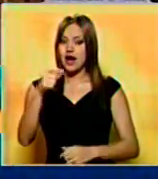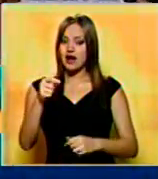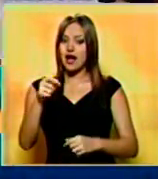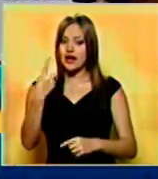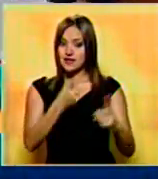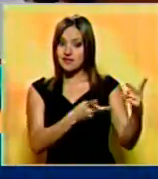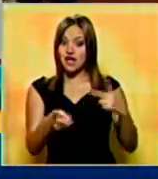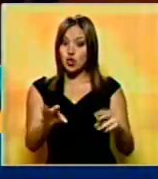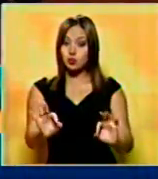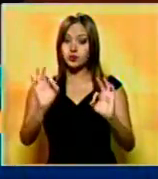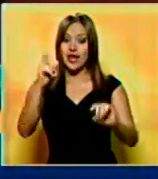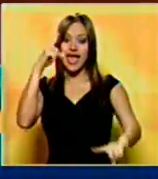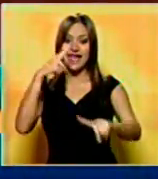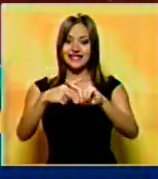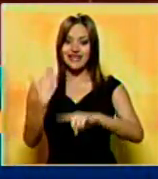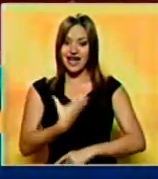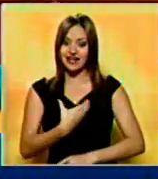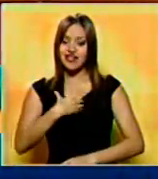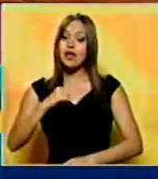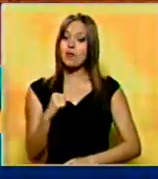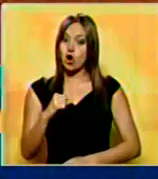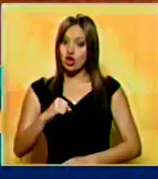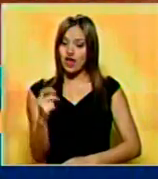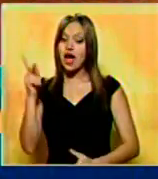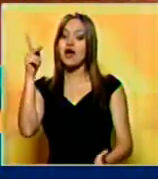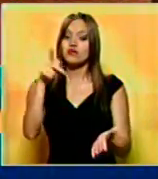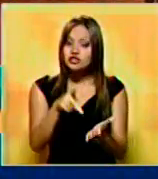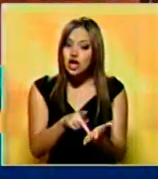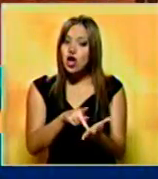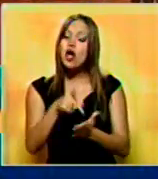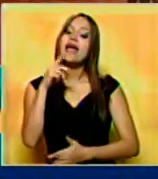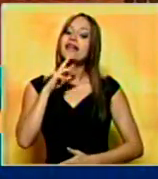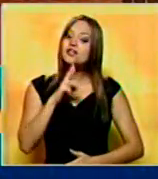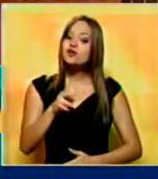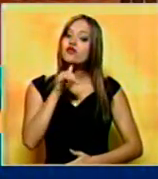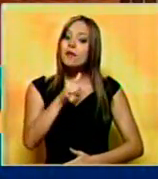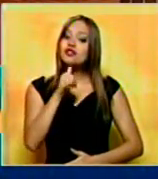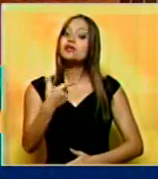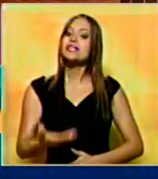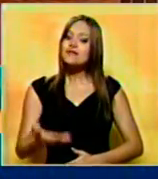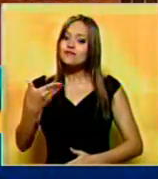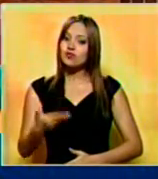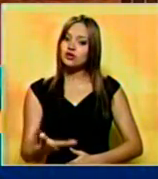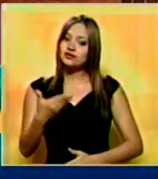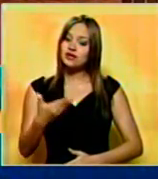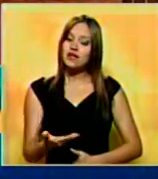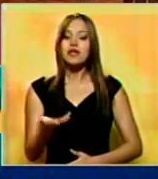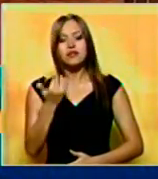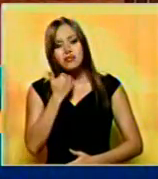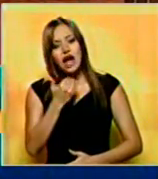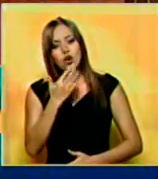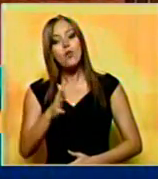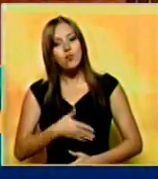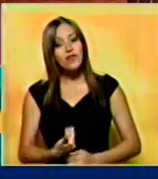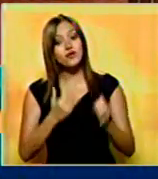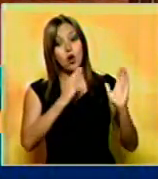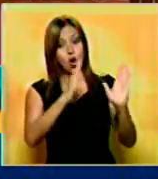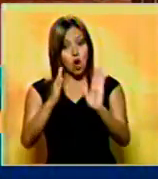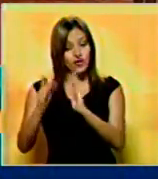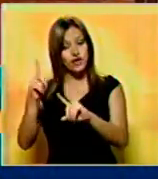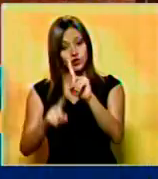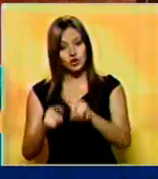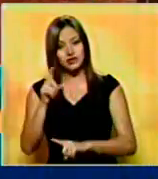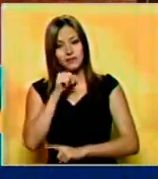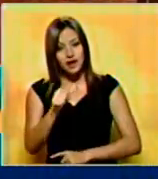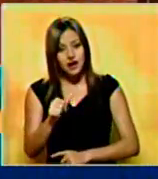lujo al exalcalde de Bogotá, Enrique Peñalosa, a quien ha señalado que es importante, de alguna manera, poner orden en los delitos